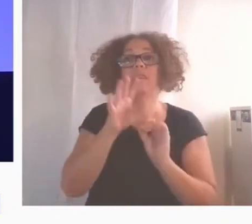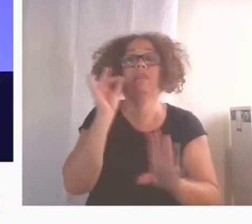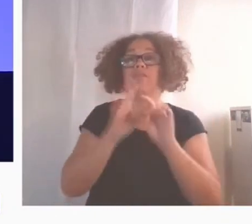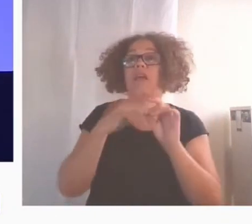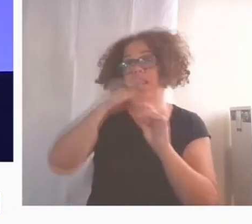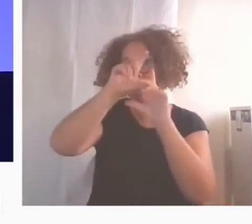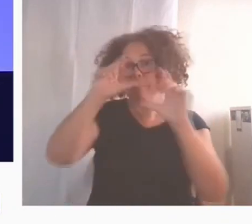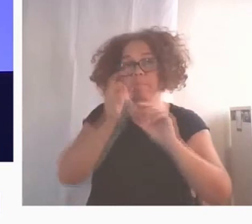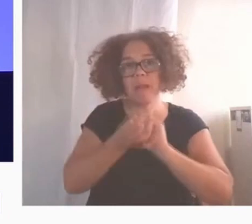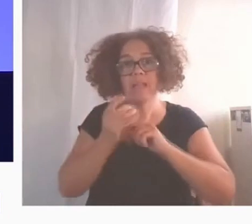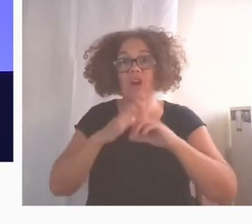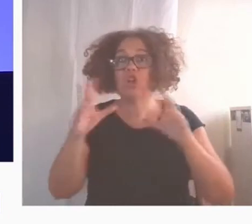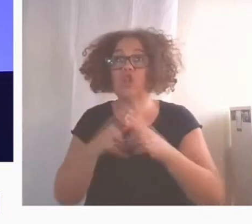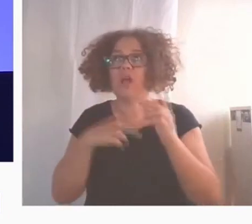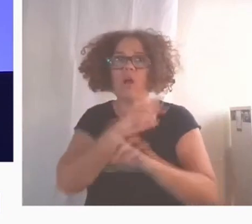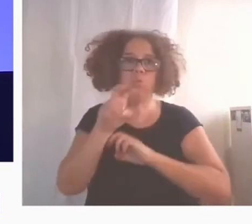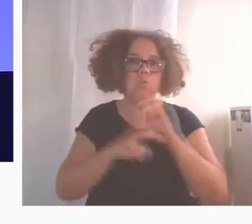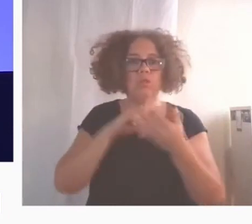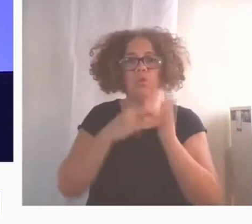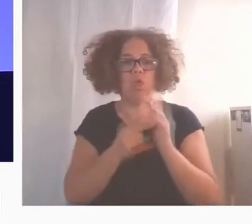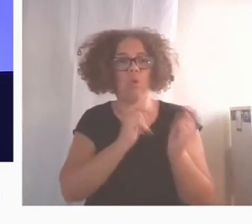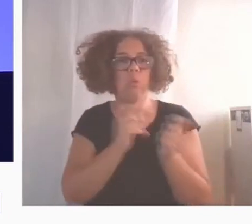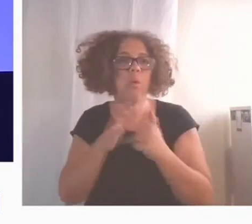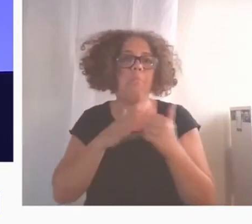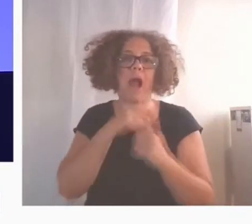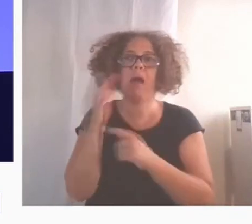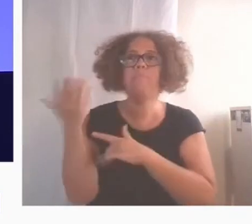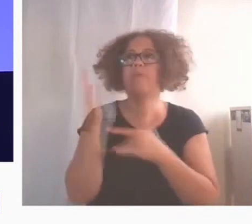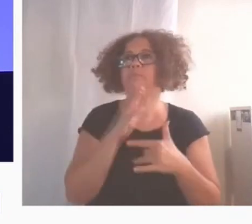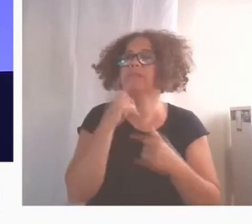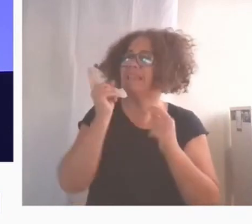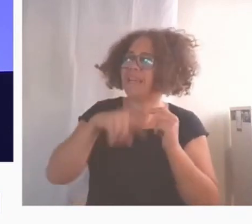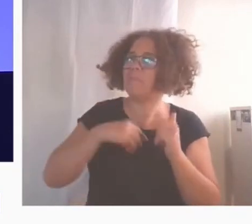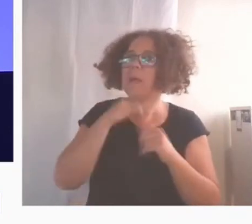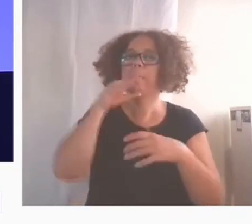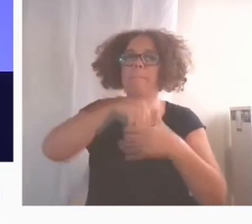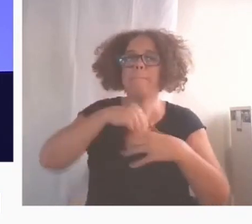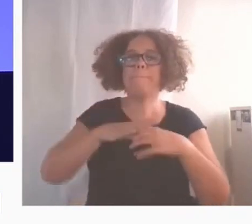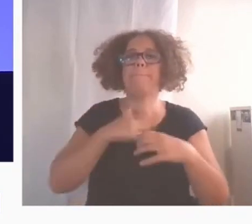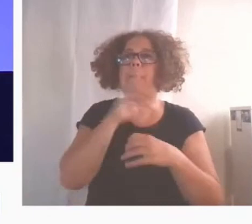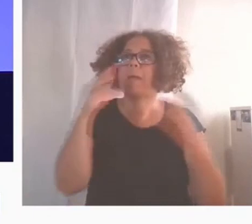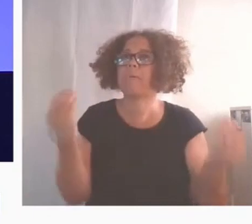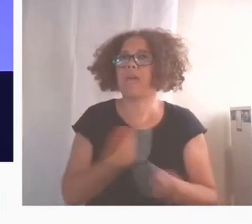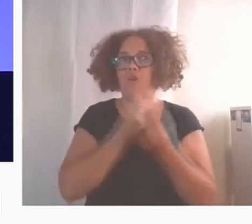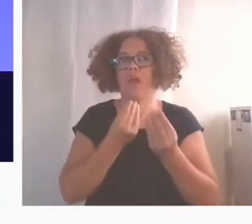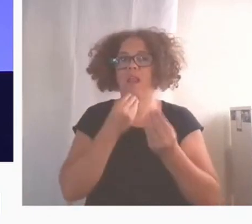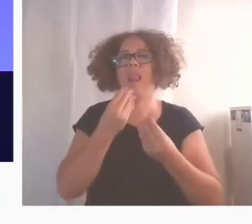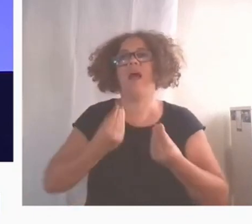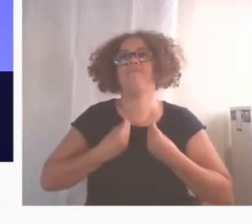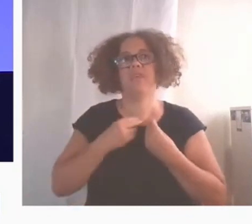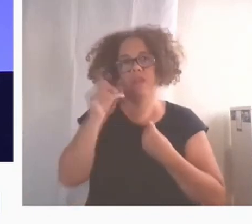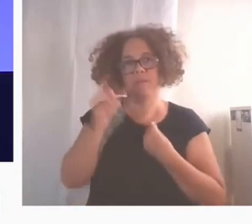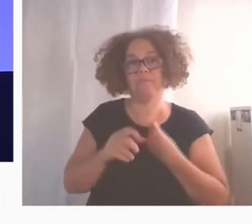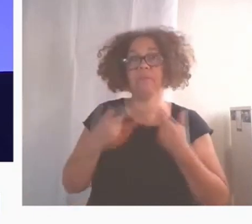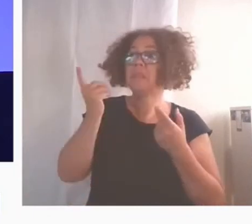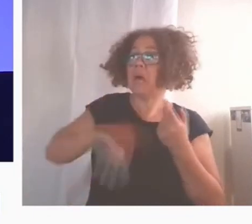trabajan día a día en busca de soluciones y propuestas innovadoras que mejoren la vida de las personas. Soluciones que estamos conociendo